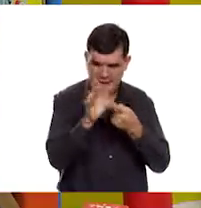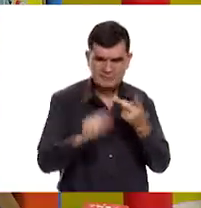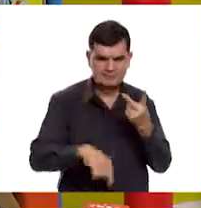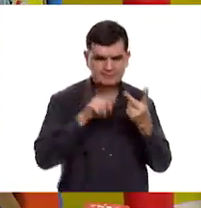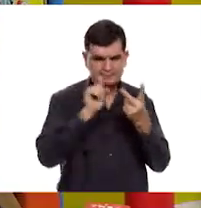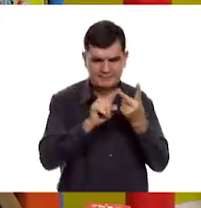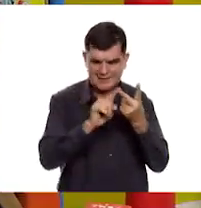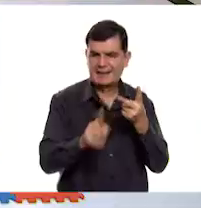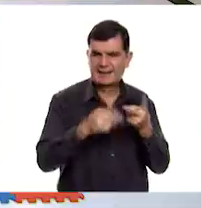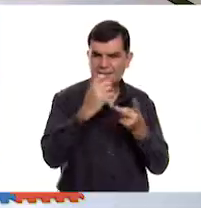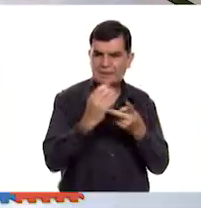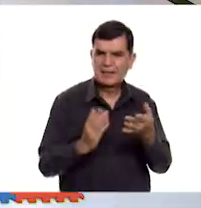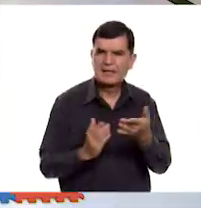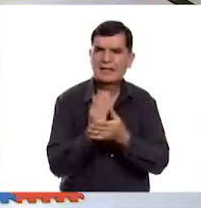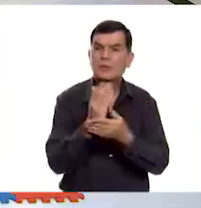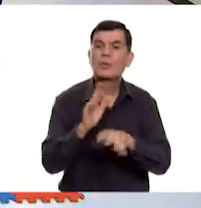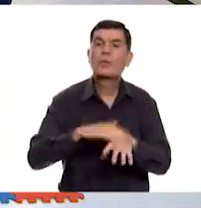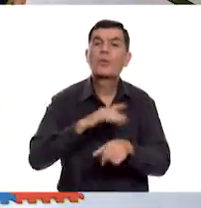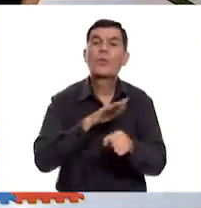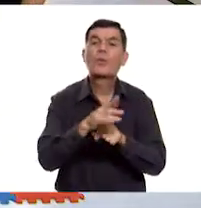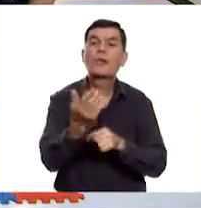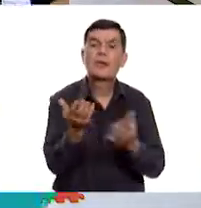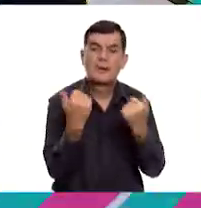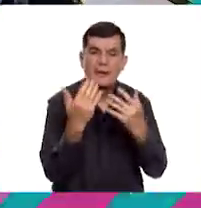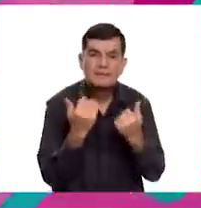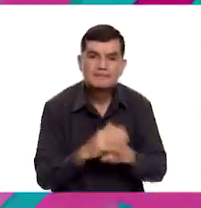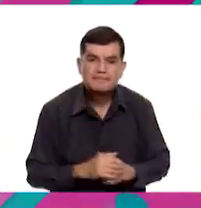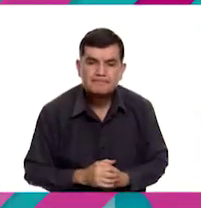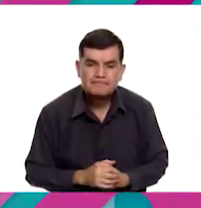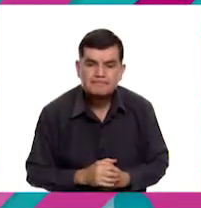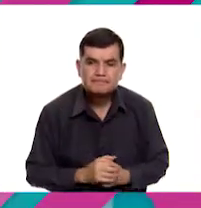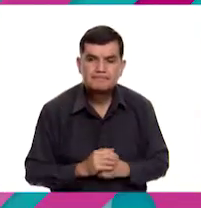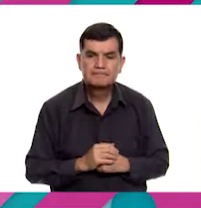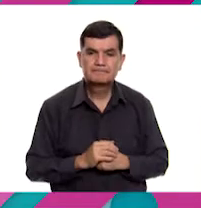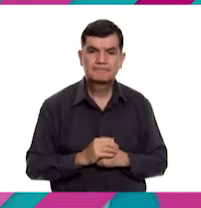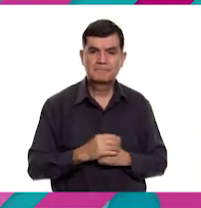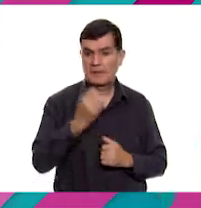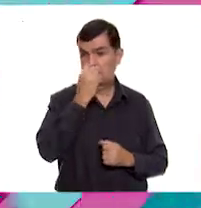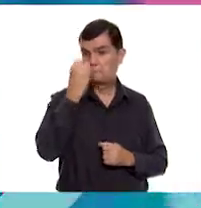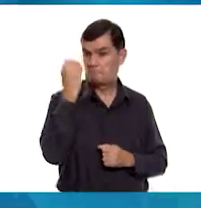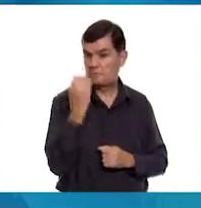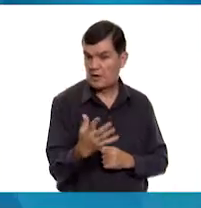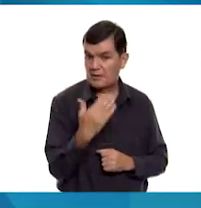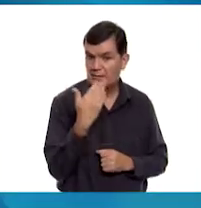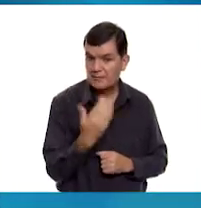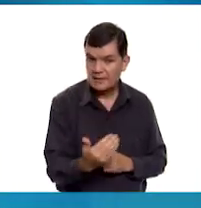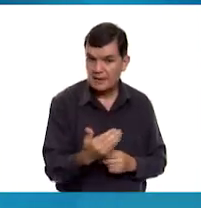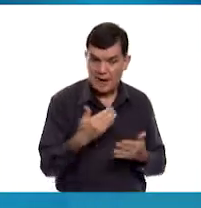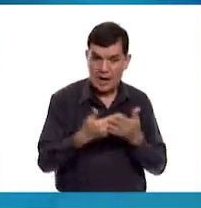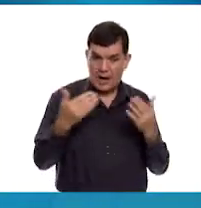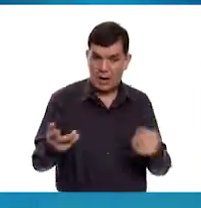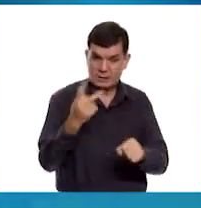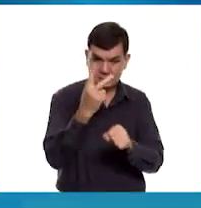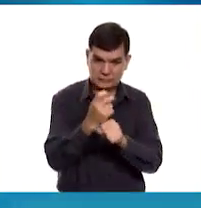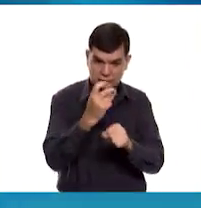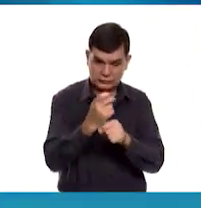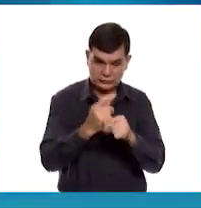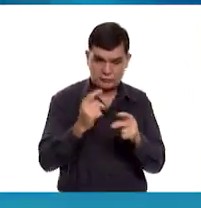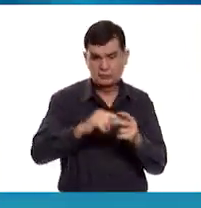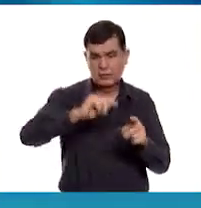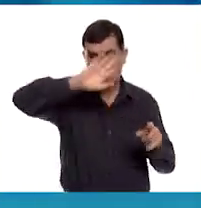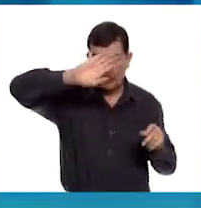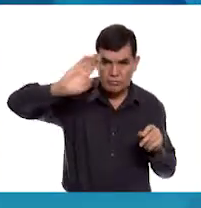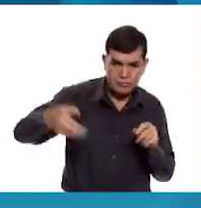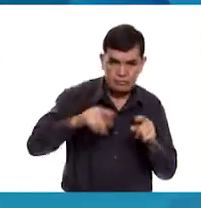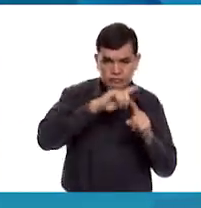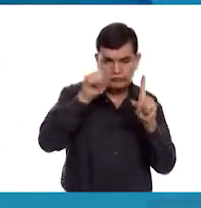Vámonos al Pues vamos con la maestra Beti. A ver qué reto más tiene. Vamos a ver. ¡Excelente! Pues vamos con el siguiente giro de